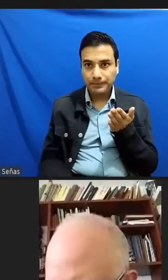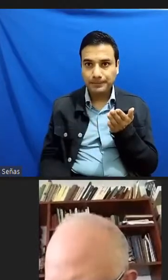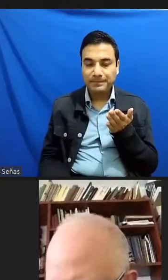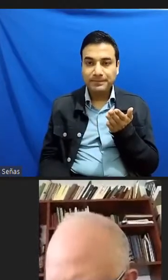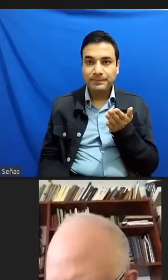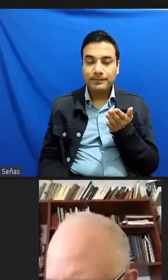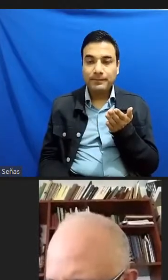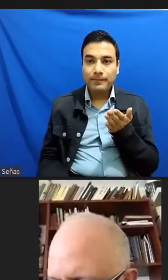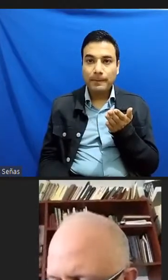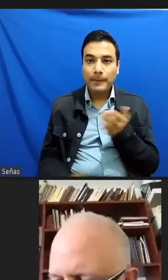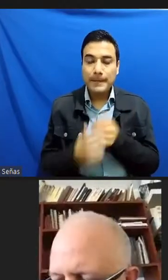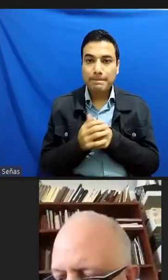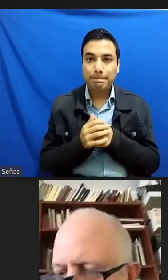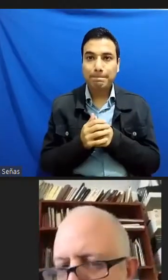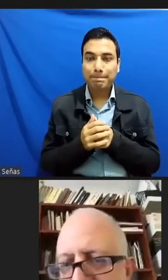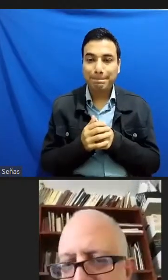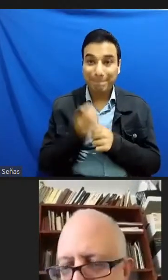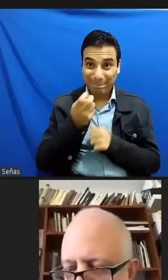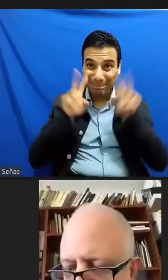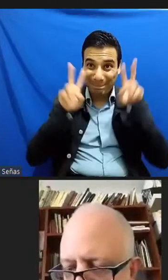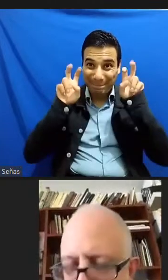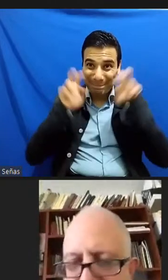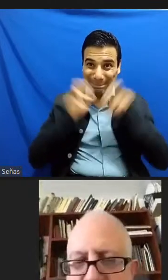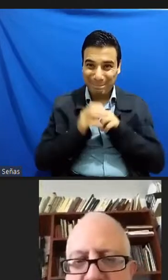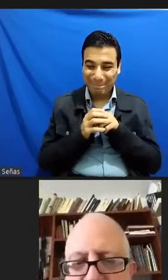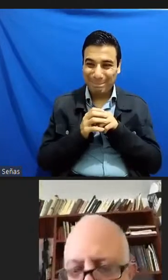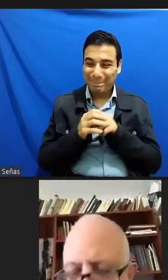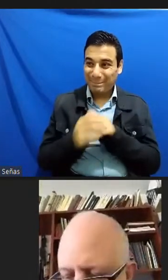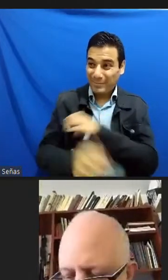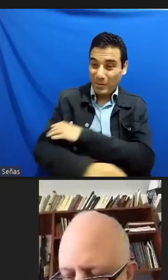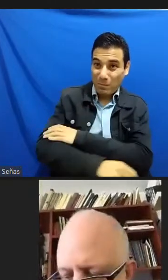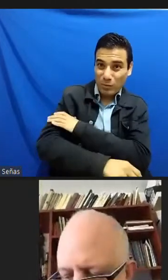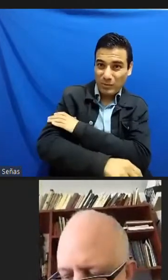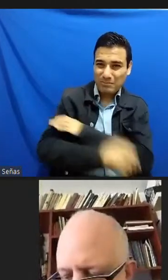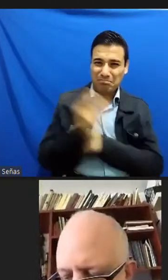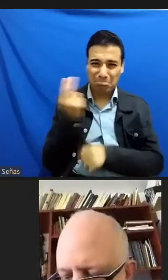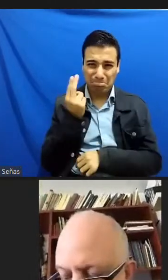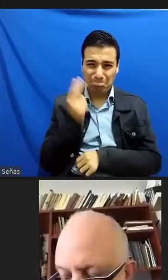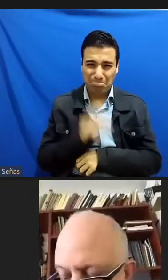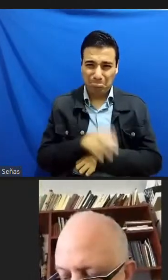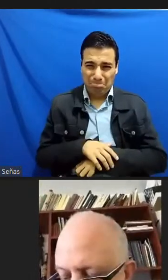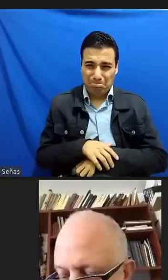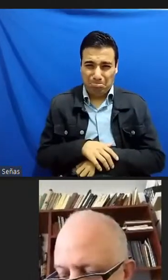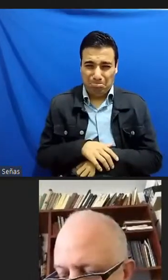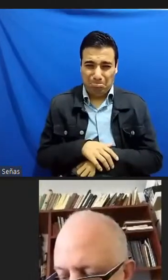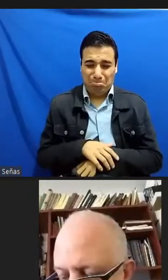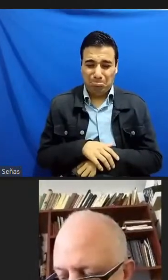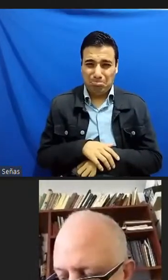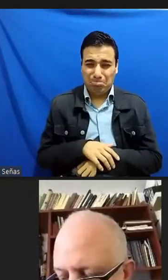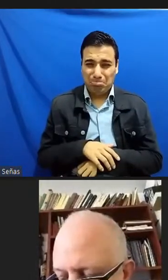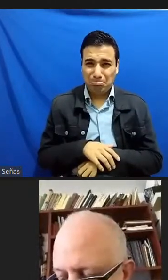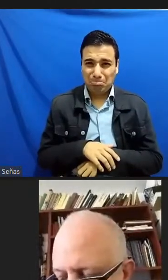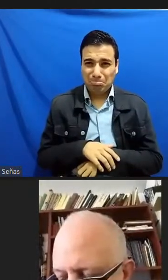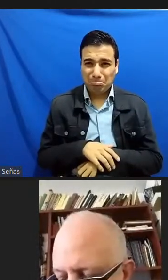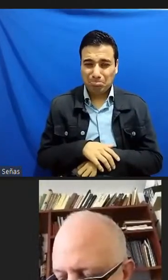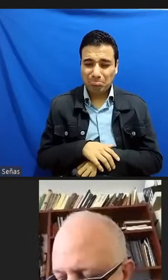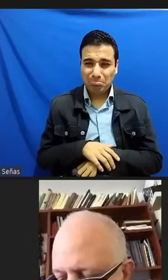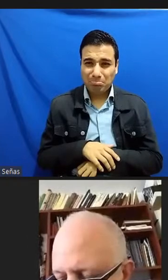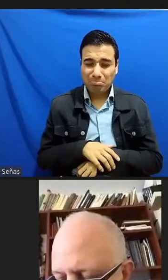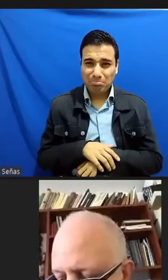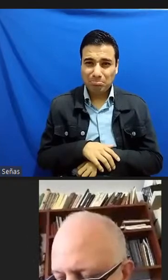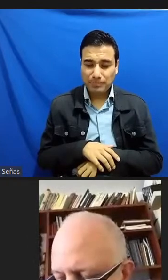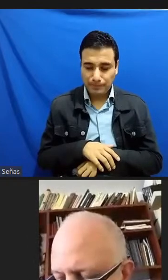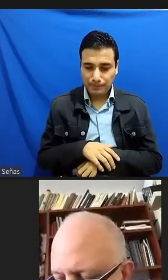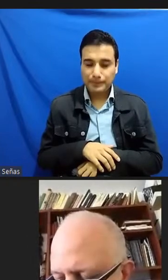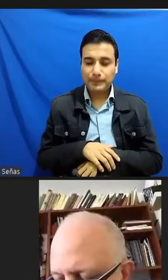remitiéndome a este asunto de las prótesis que no necesitaba y por las cuales yo sí empecé a tener